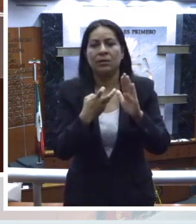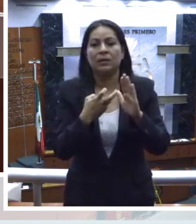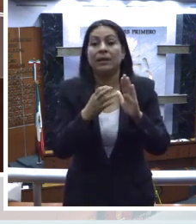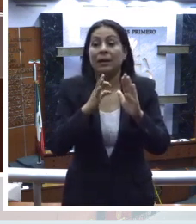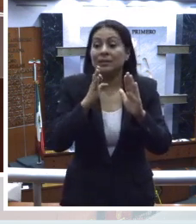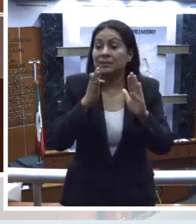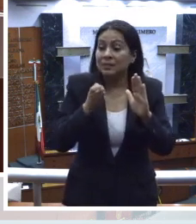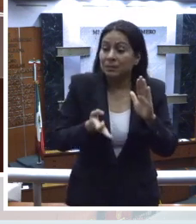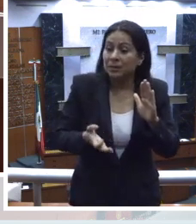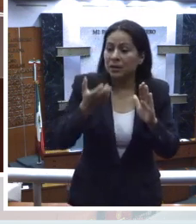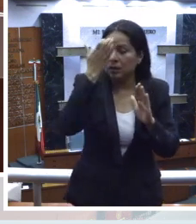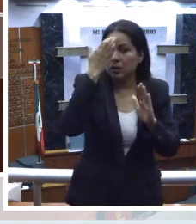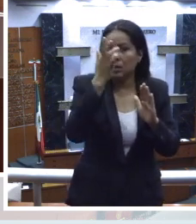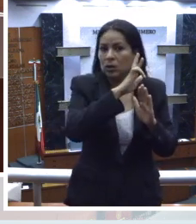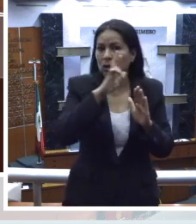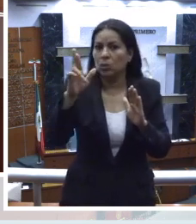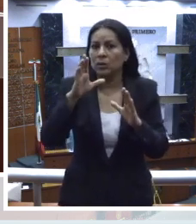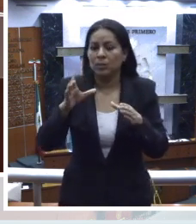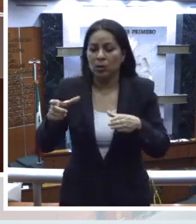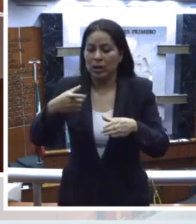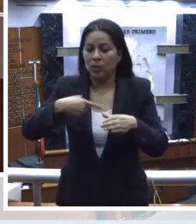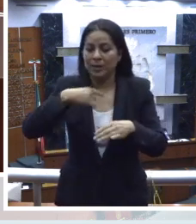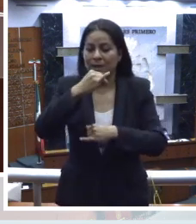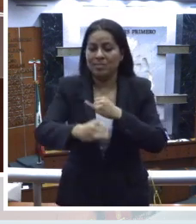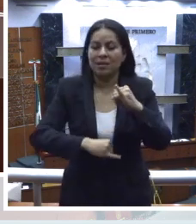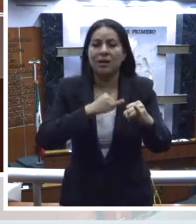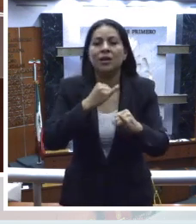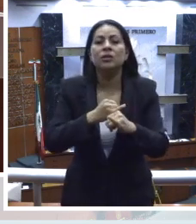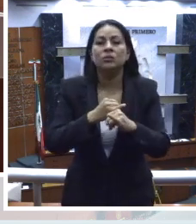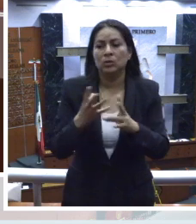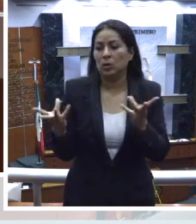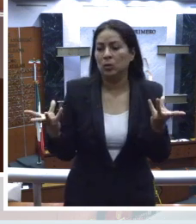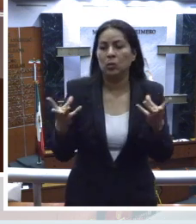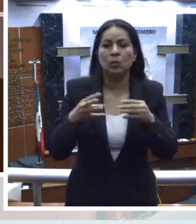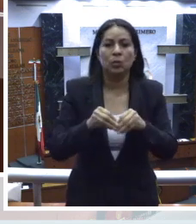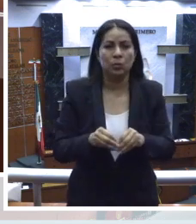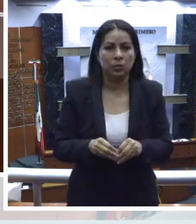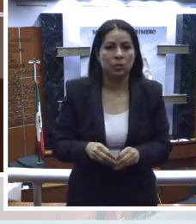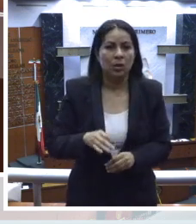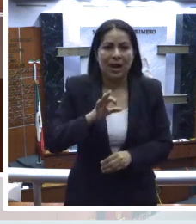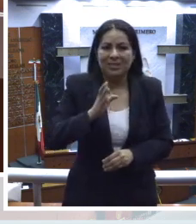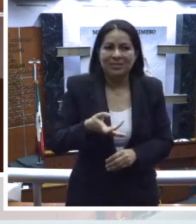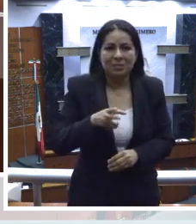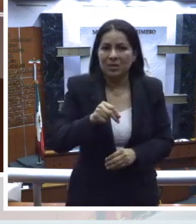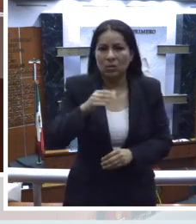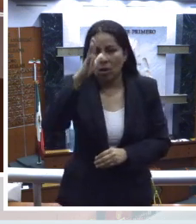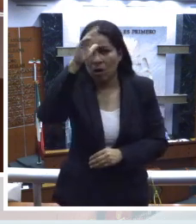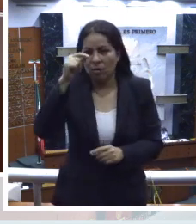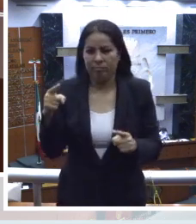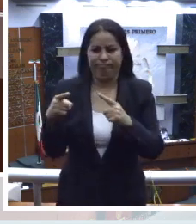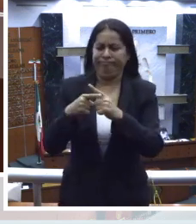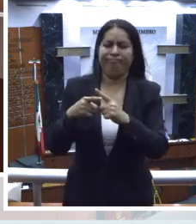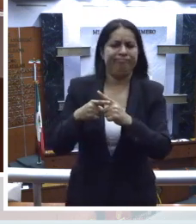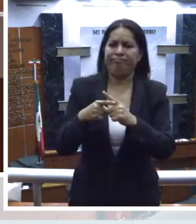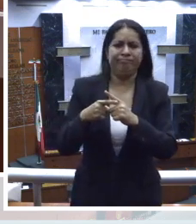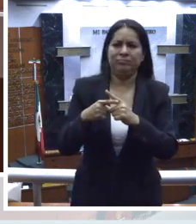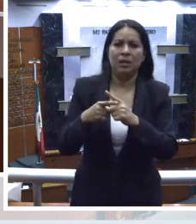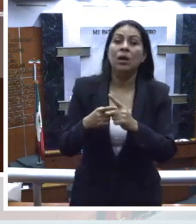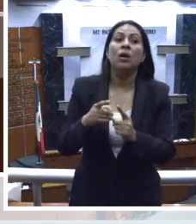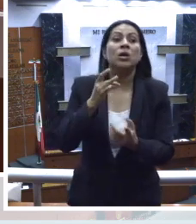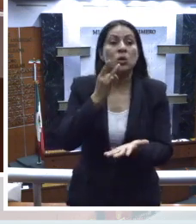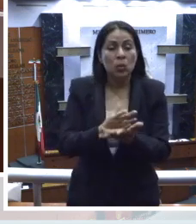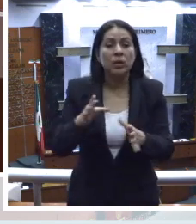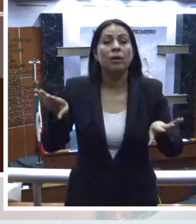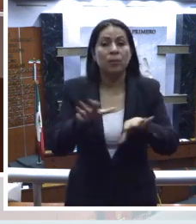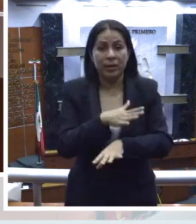aceptada y reconocida por la comunidad internacional en su conjunto. No admite acuerdo en contrario y únicamente puede